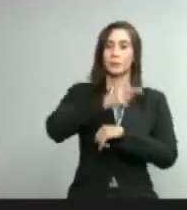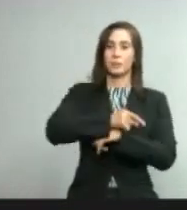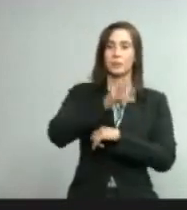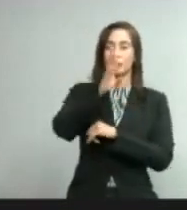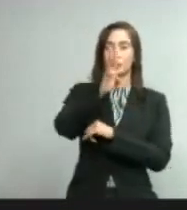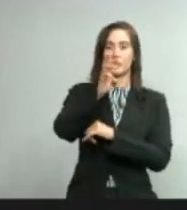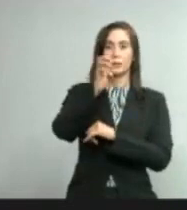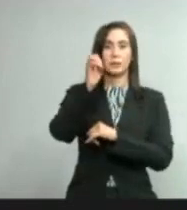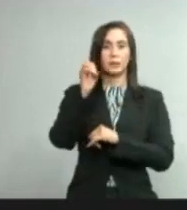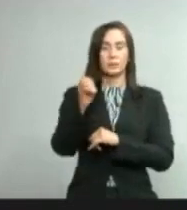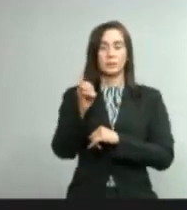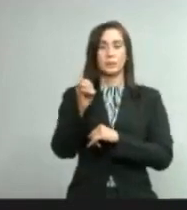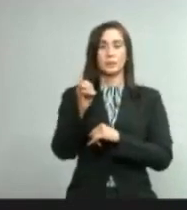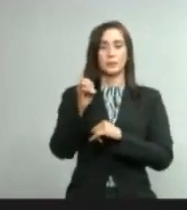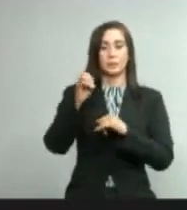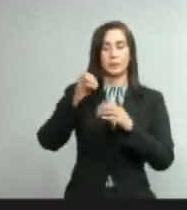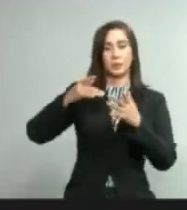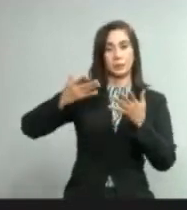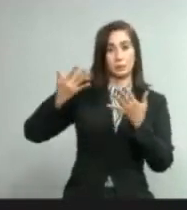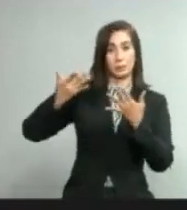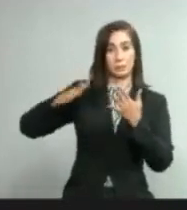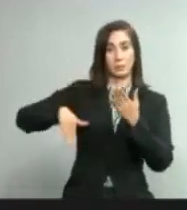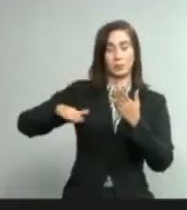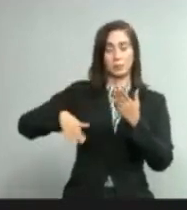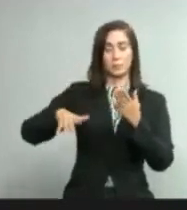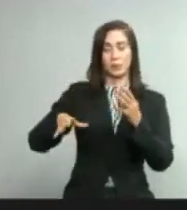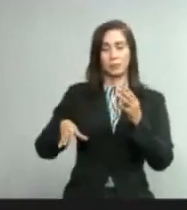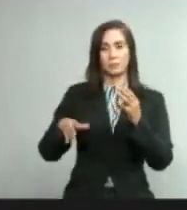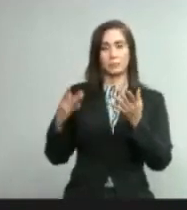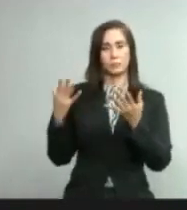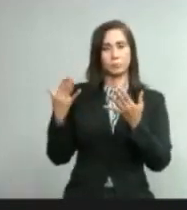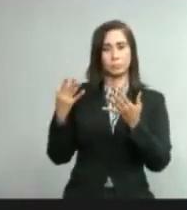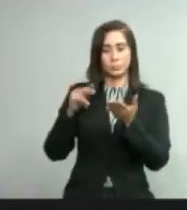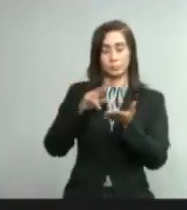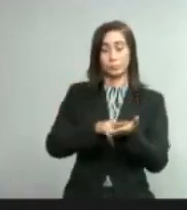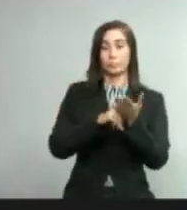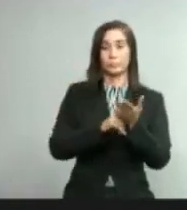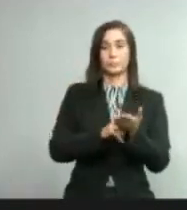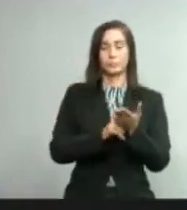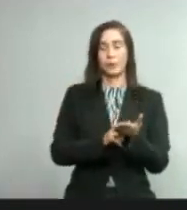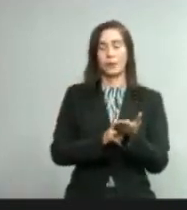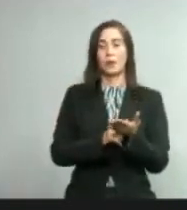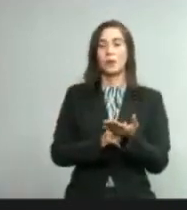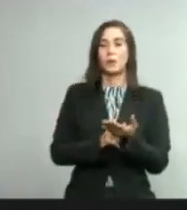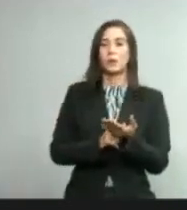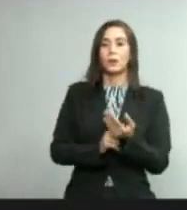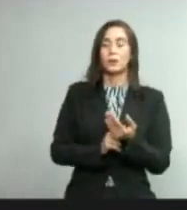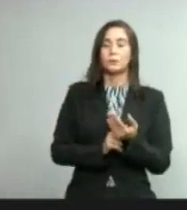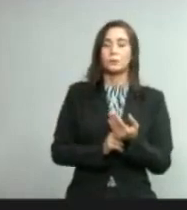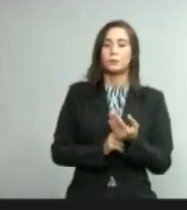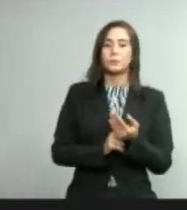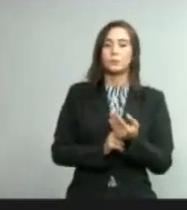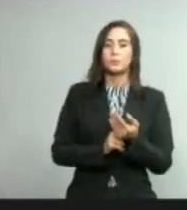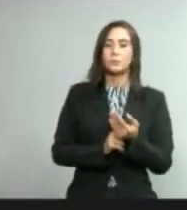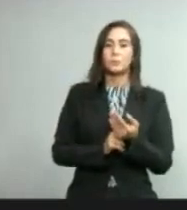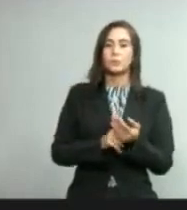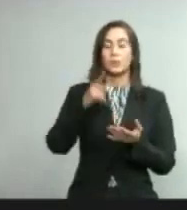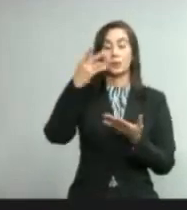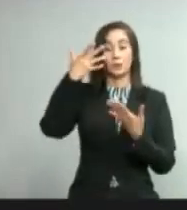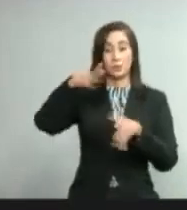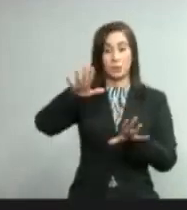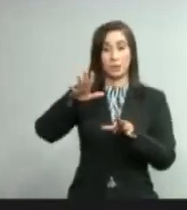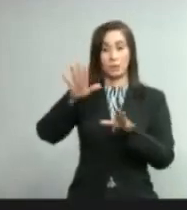que estaban pendientes del cúmulo retrasado. Entonces, desde que se realizaran esas 600,